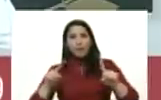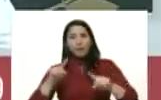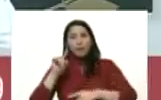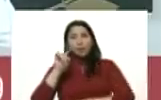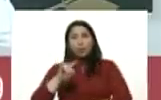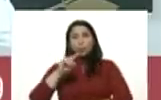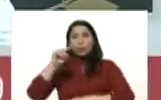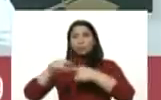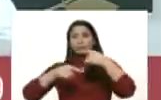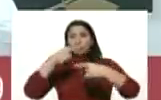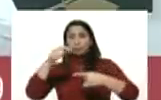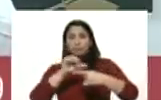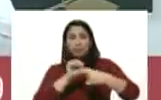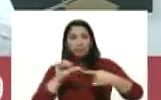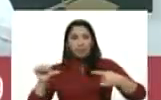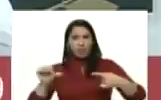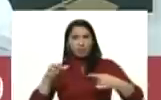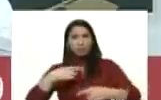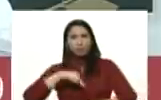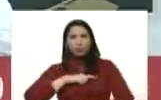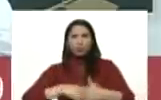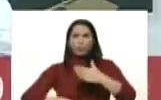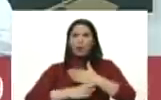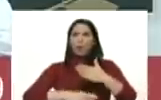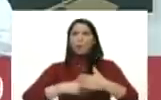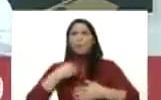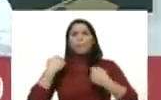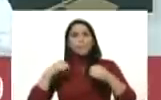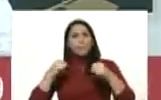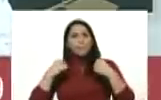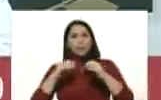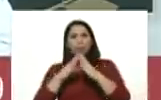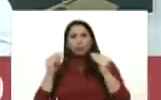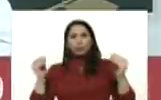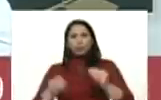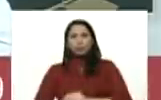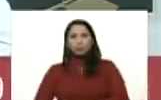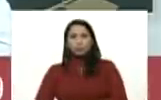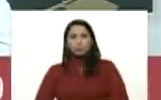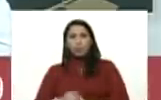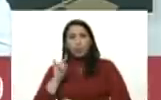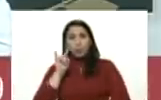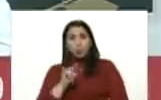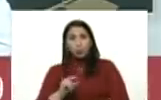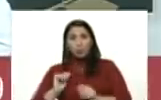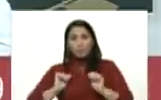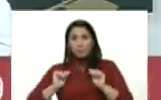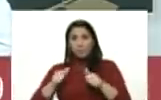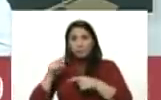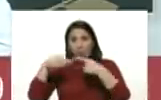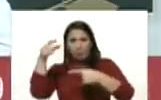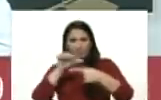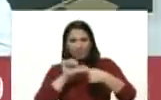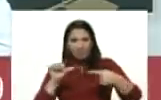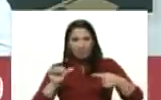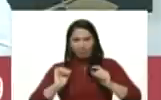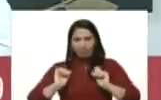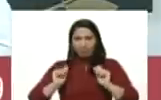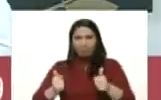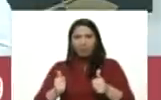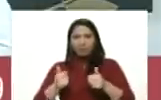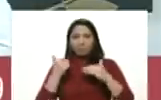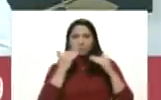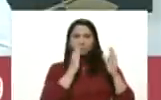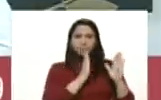viene vamos a preparar todo para que el lunes arranque por